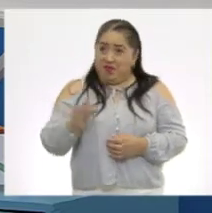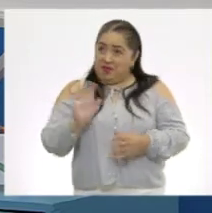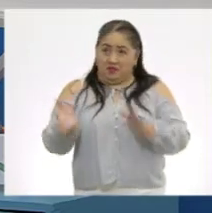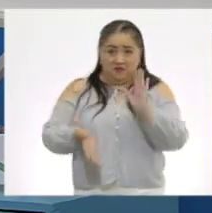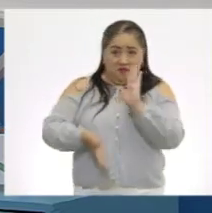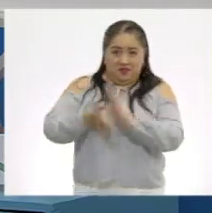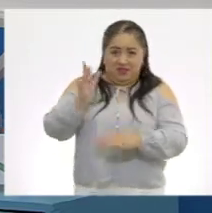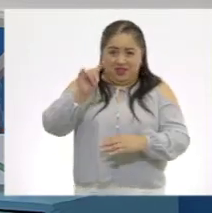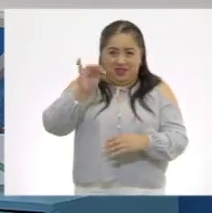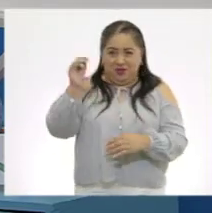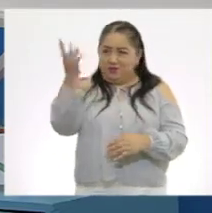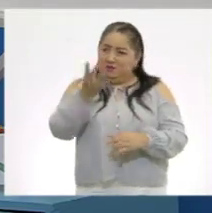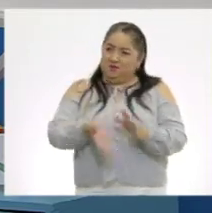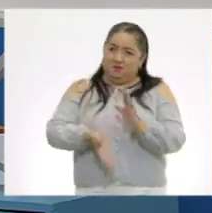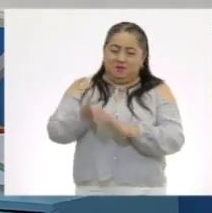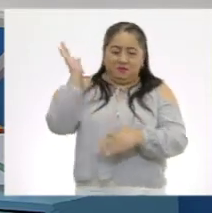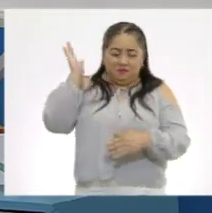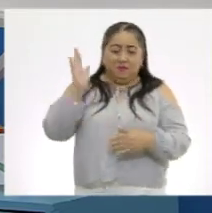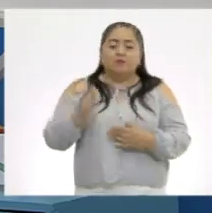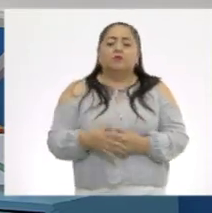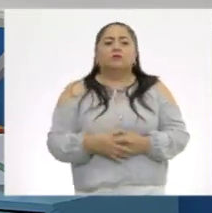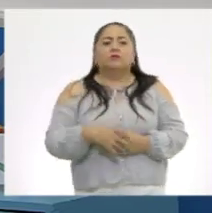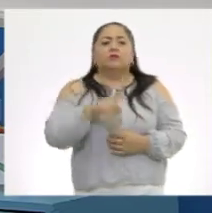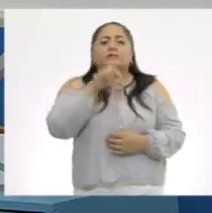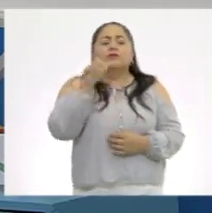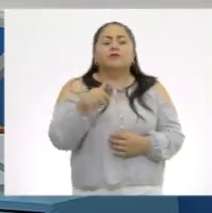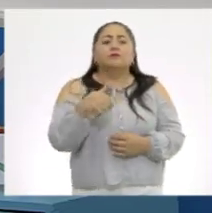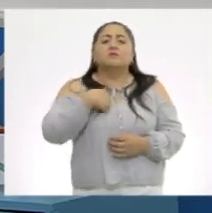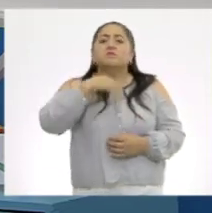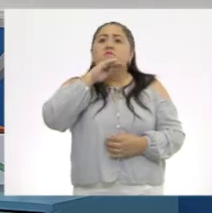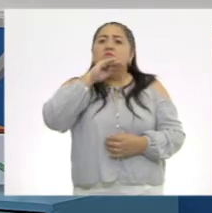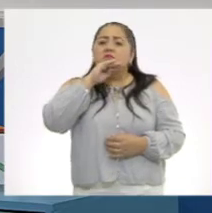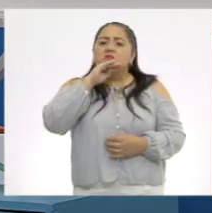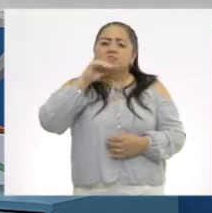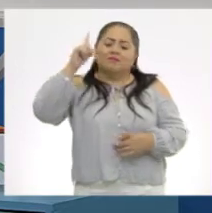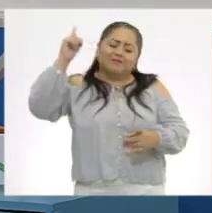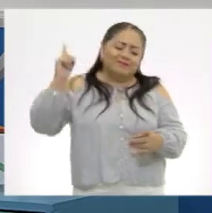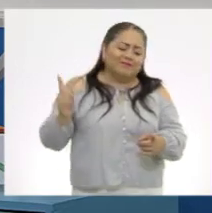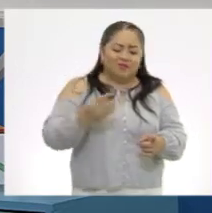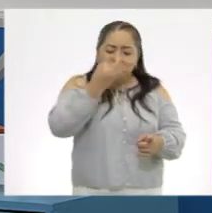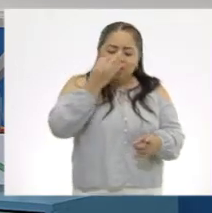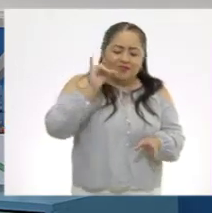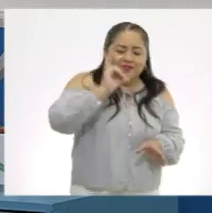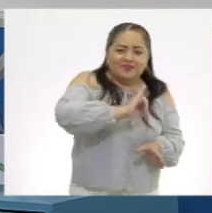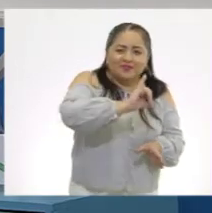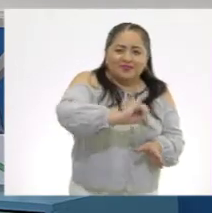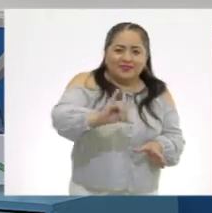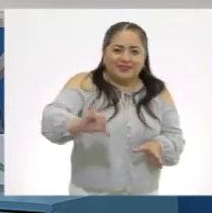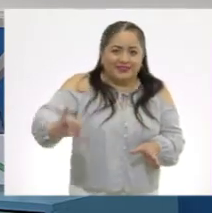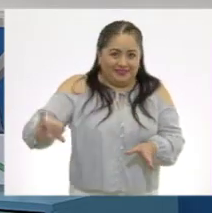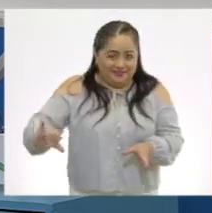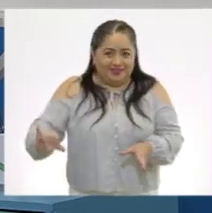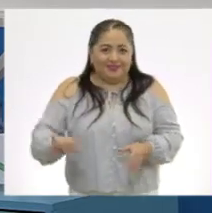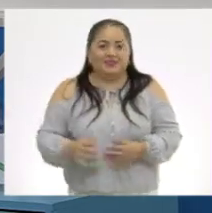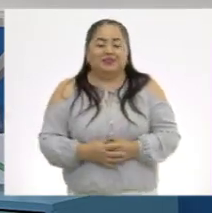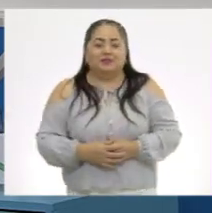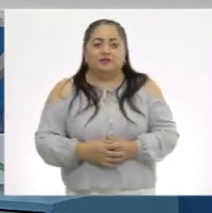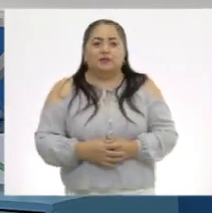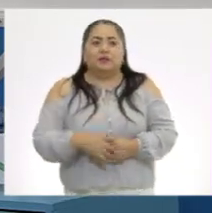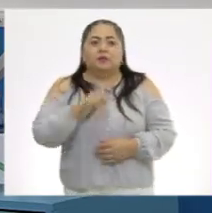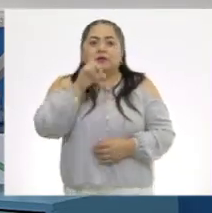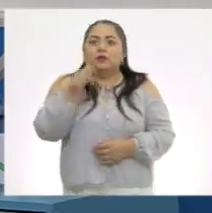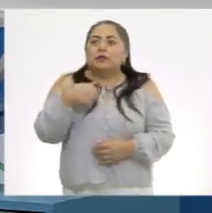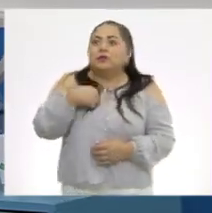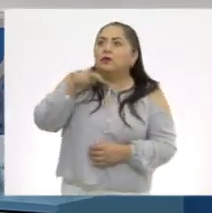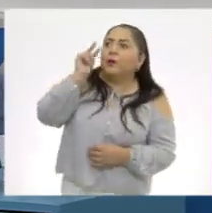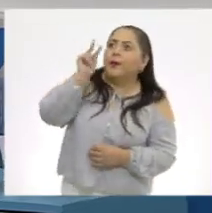irse con mis tíos de regreso, pues mi mamá salió a regar las plantas. Y al